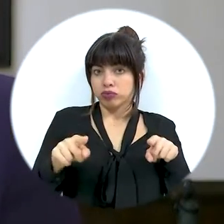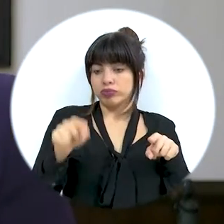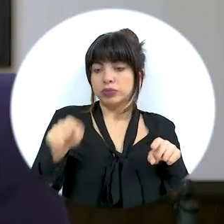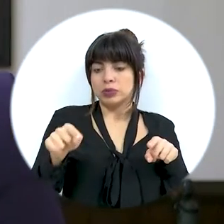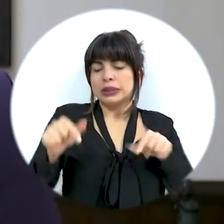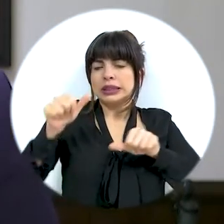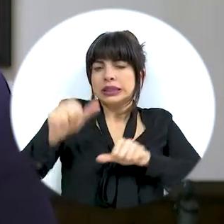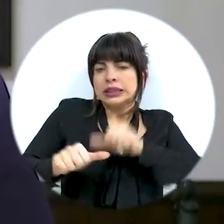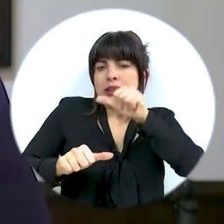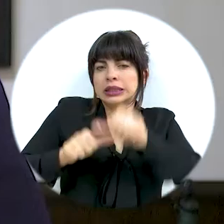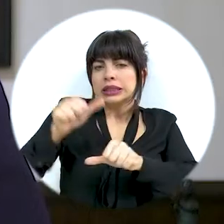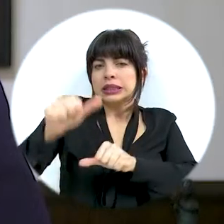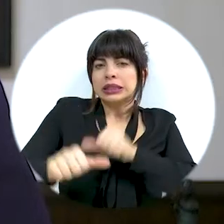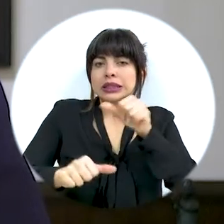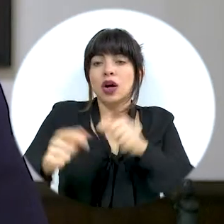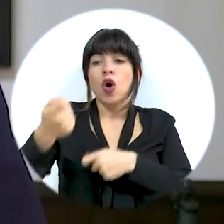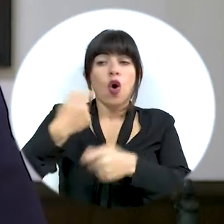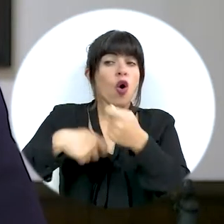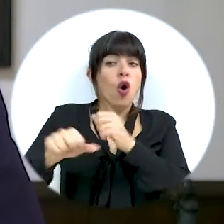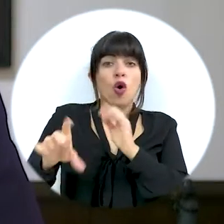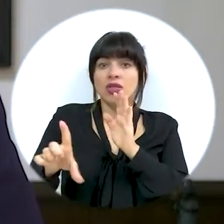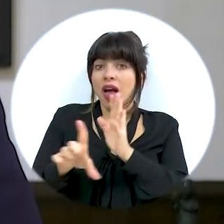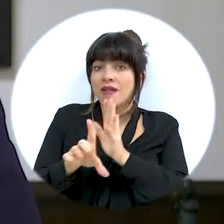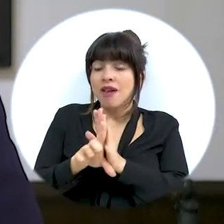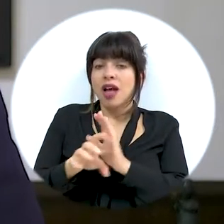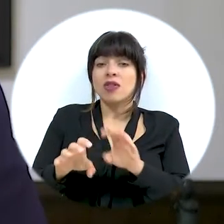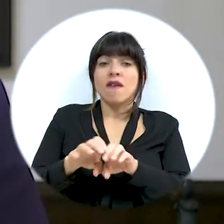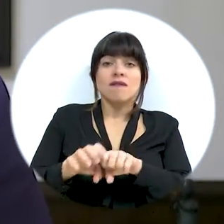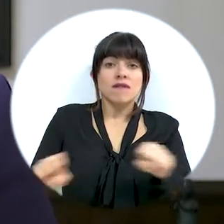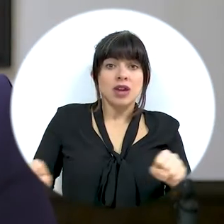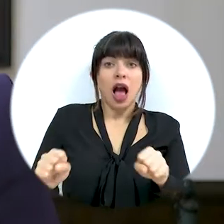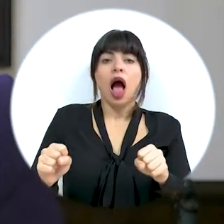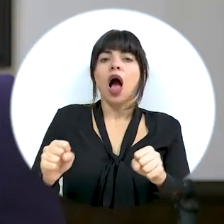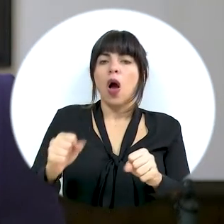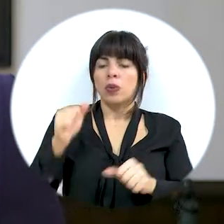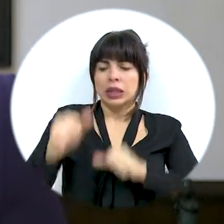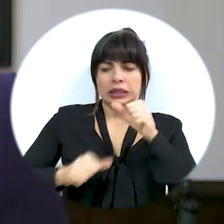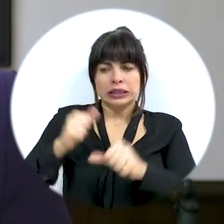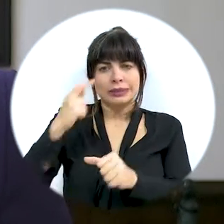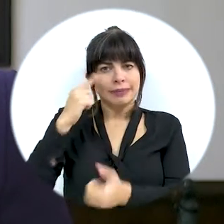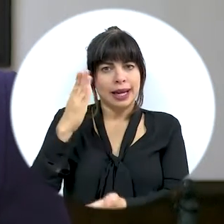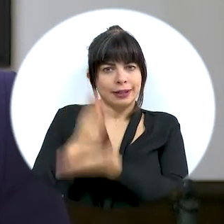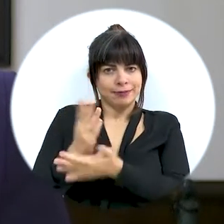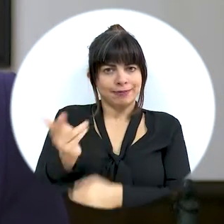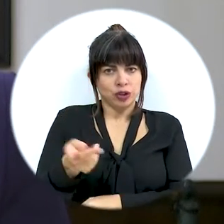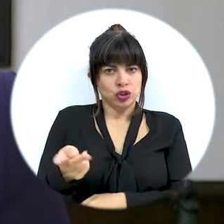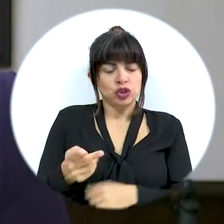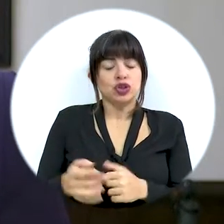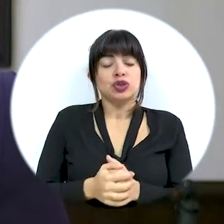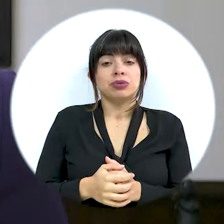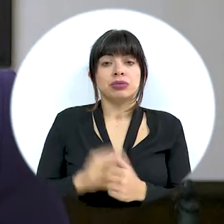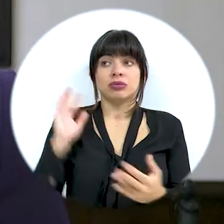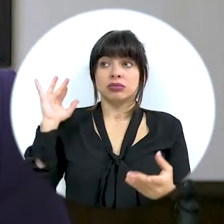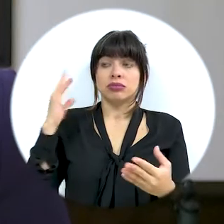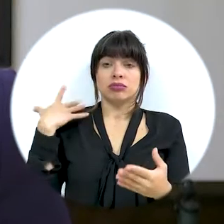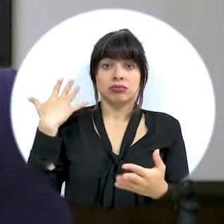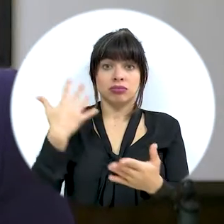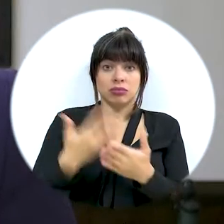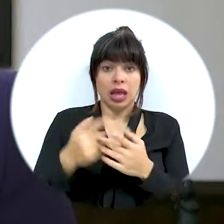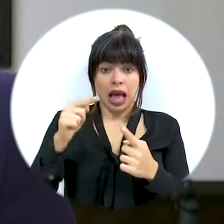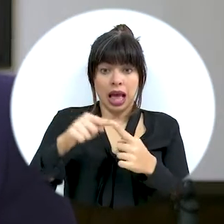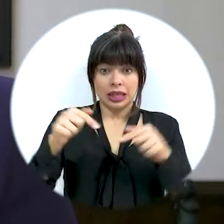emprendimos una lucha frontal contra el contrabando y el fraude fiscal. Hasta el día de hoy, hemos